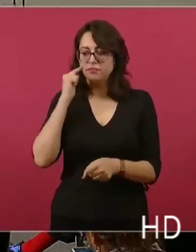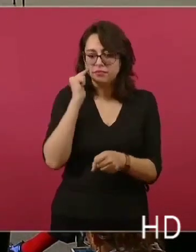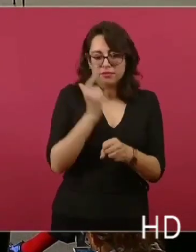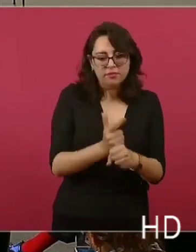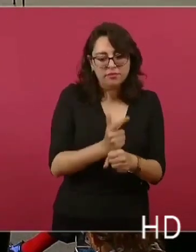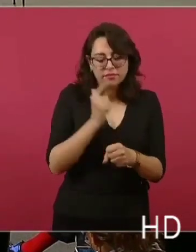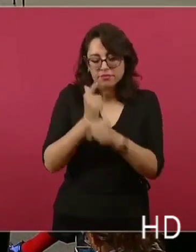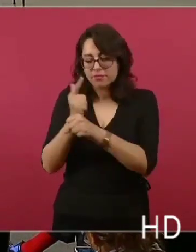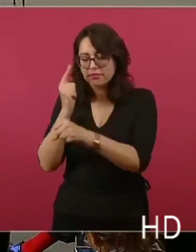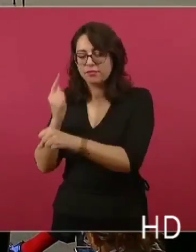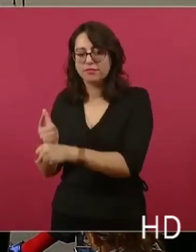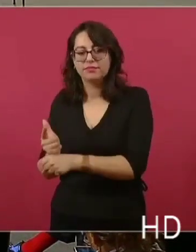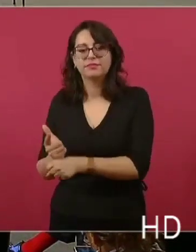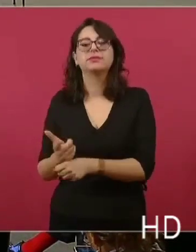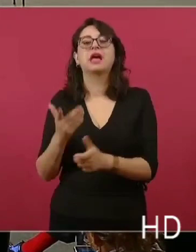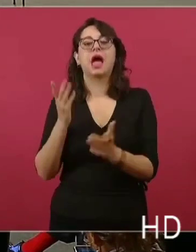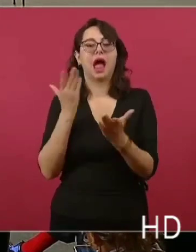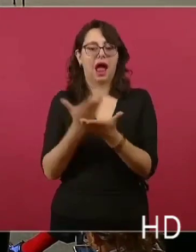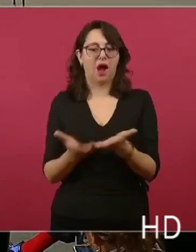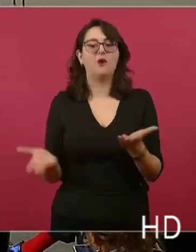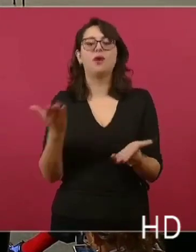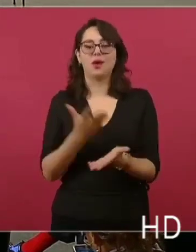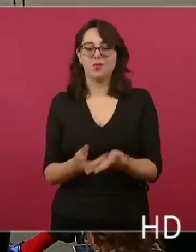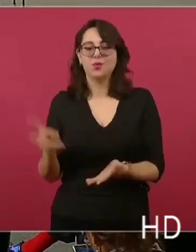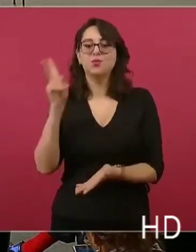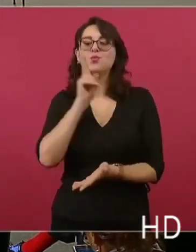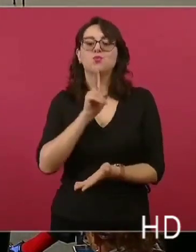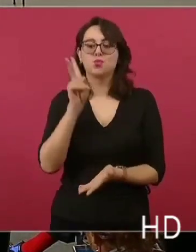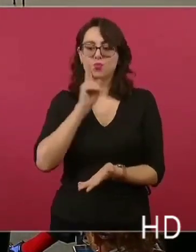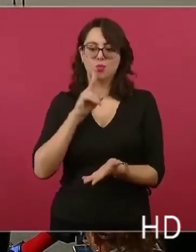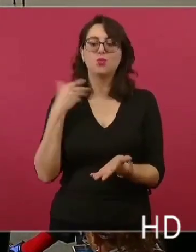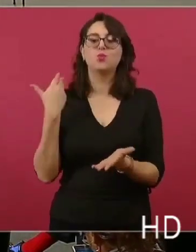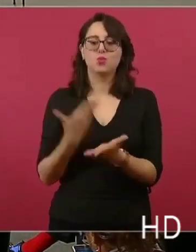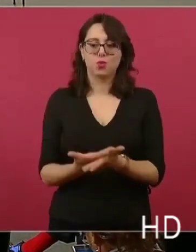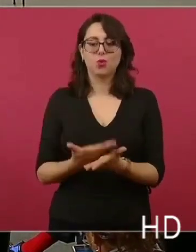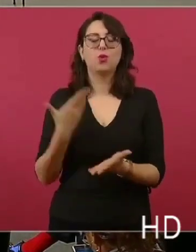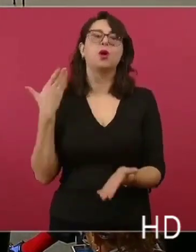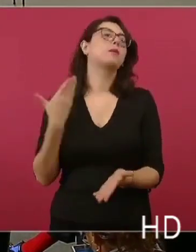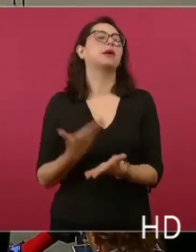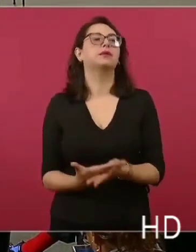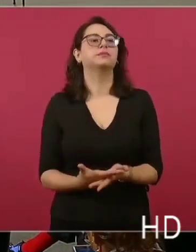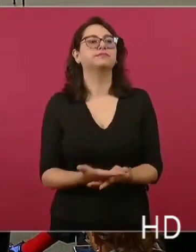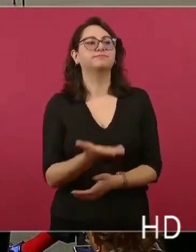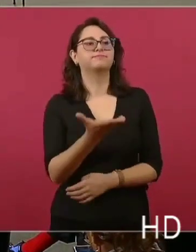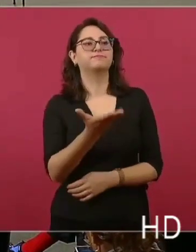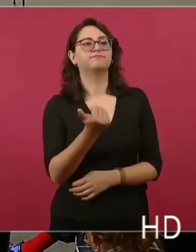evidencia para poder reclamar ese dinero y todo lo demás.